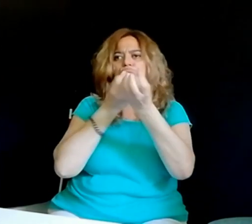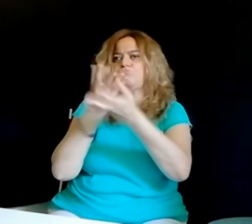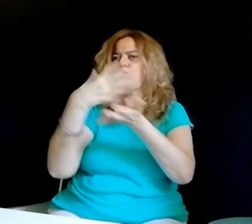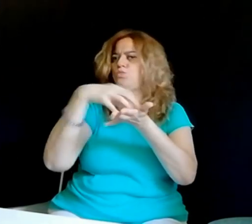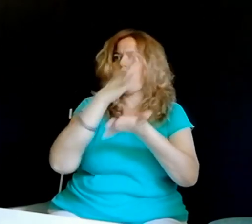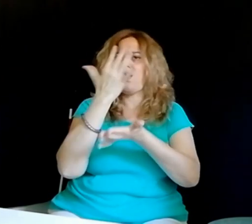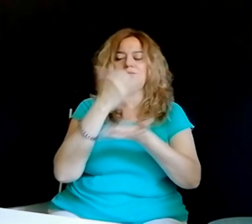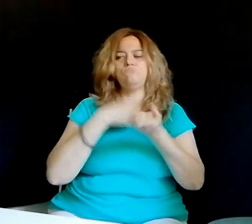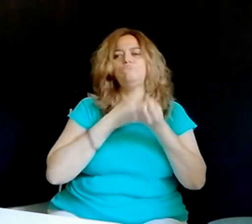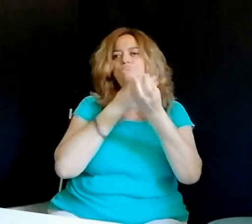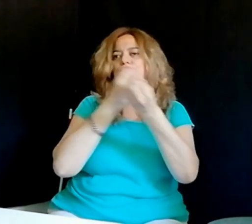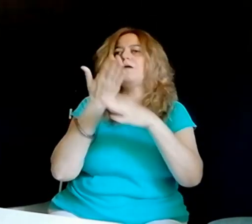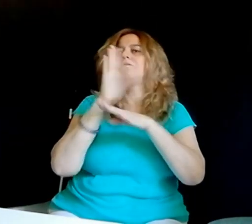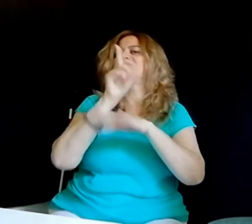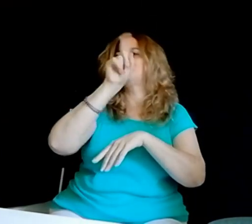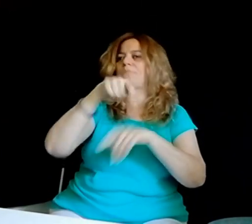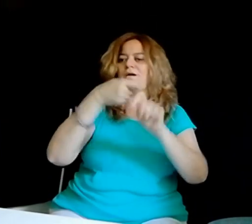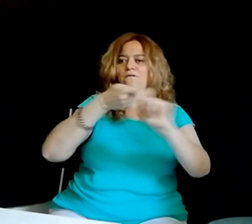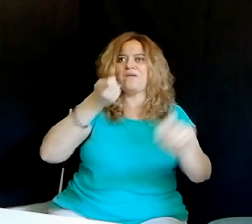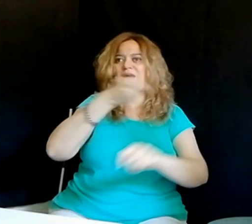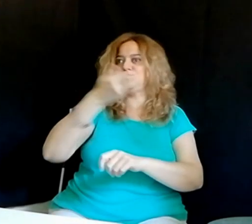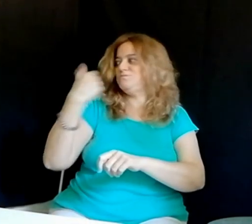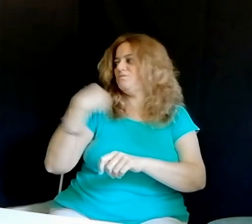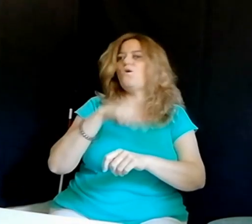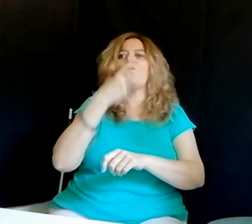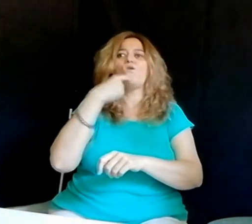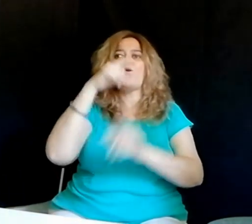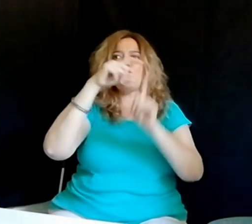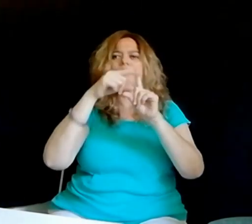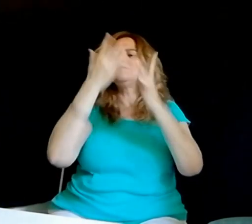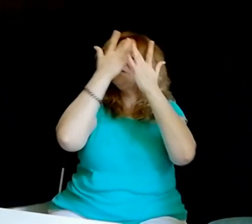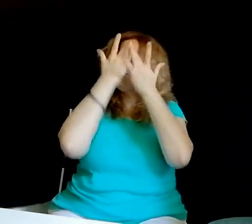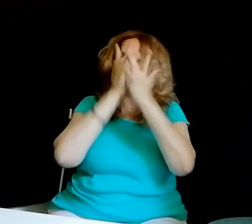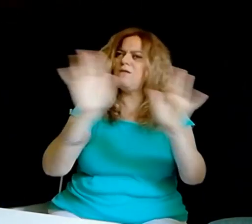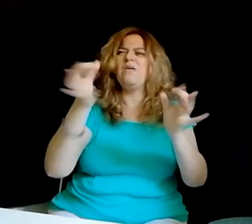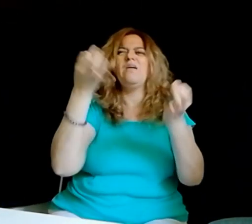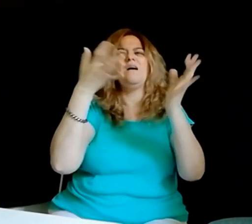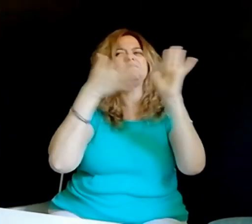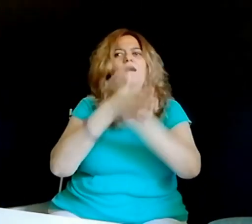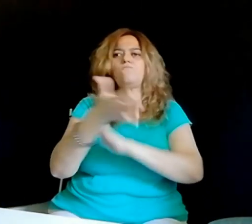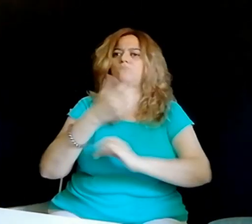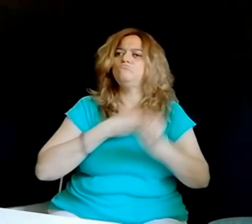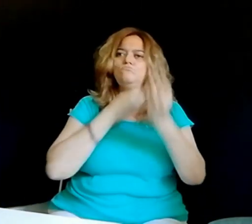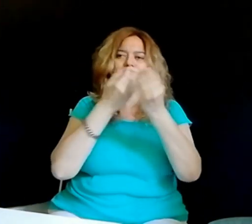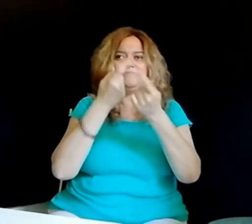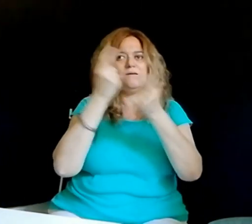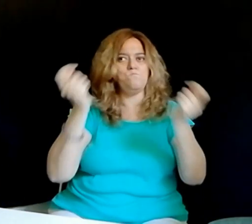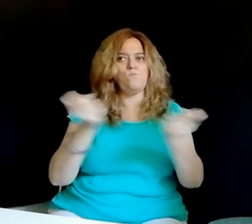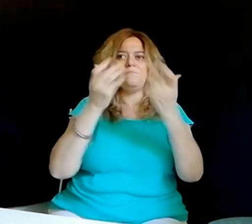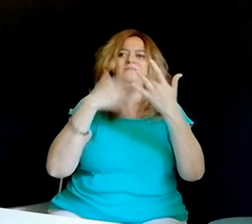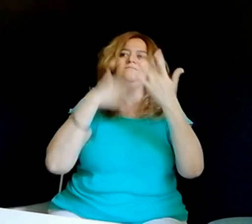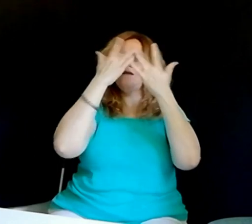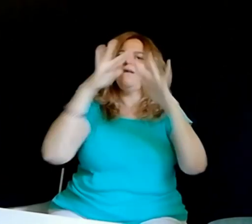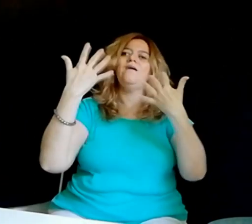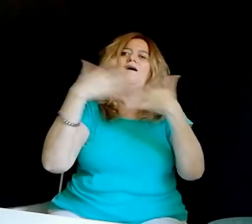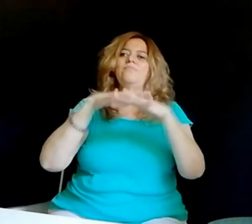la gente, nos puede preguntar lo que queramos, nosotros tenemos preparado una gente de carteles, un folleto, llevamos también nuestro bastón que es muy blanco, ¿no? Para,